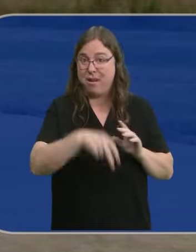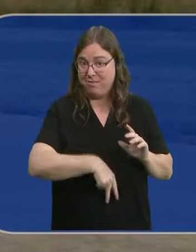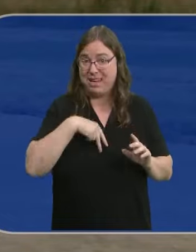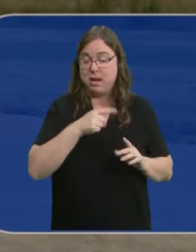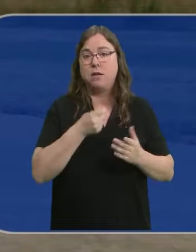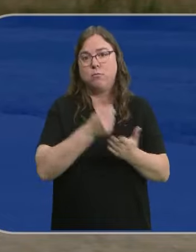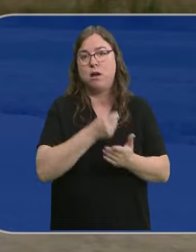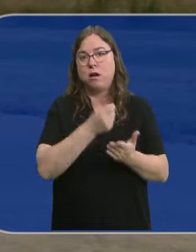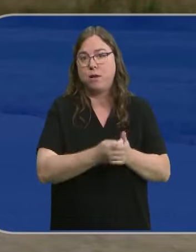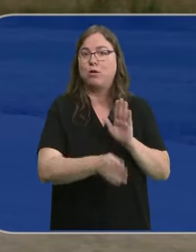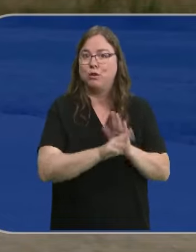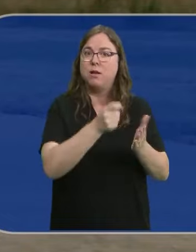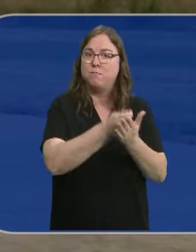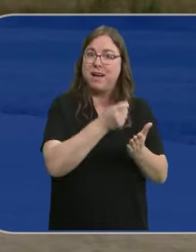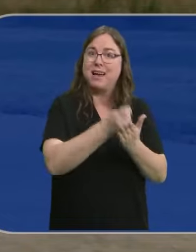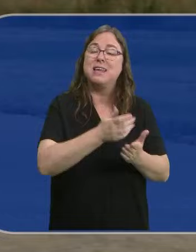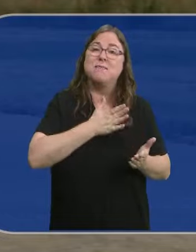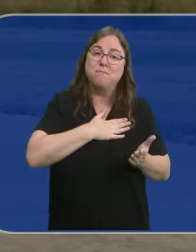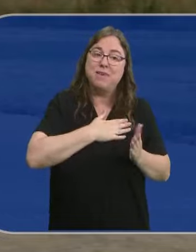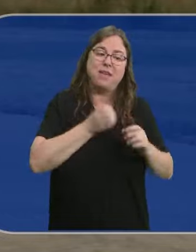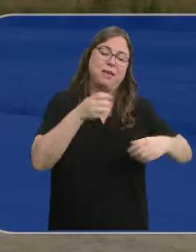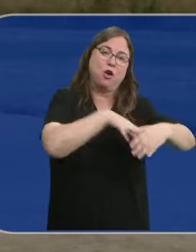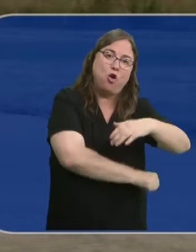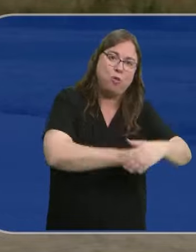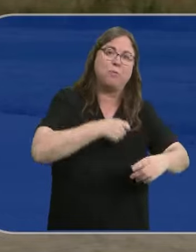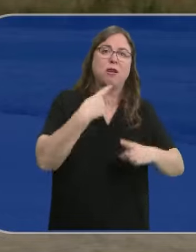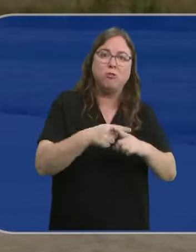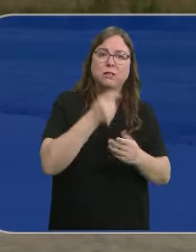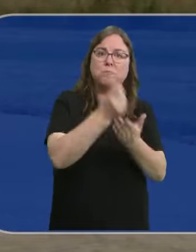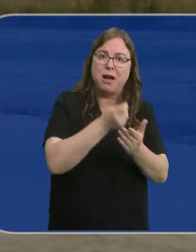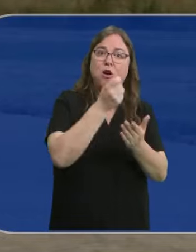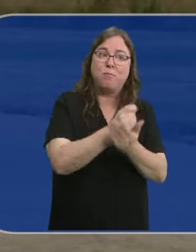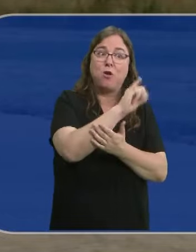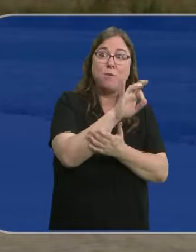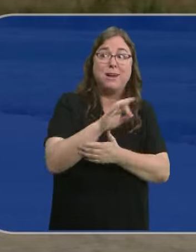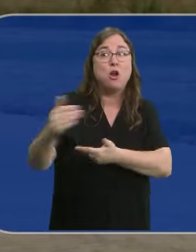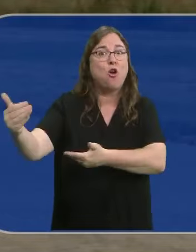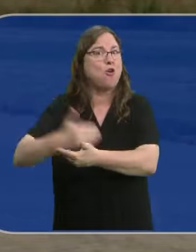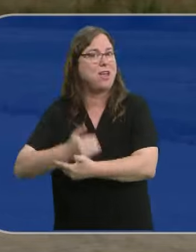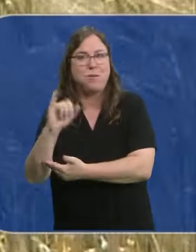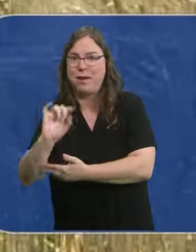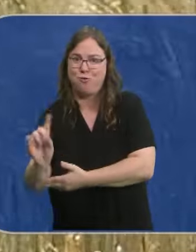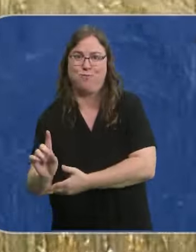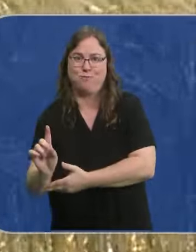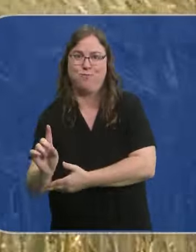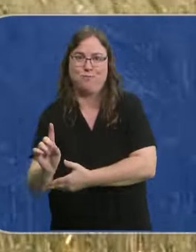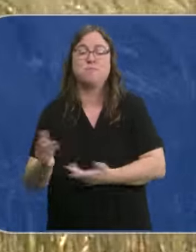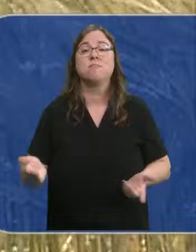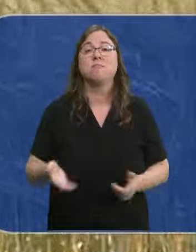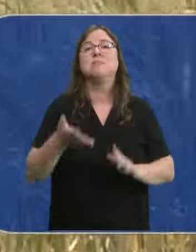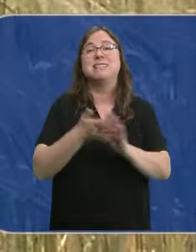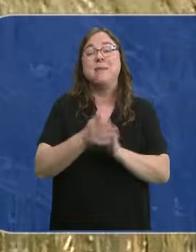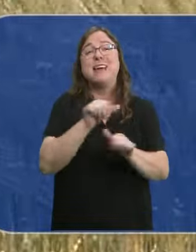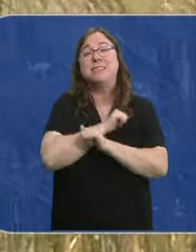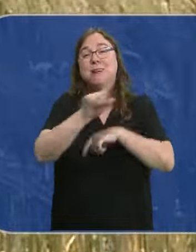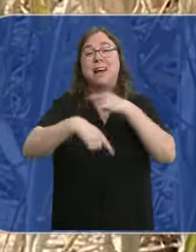ellos siguen pagando el IVA de sus impus y de sus inversiones, siguen pagando ese IVA, pero no cobran el IVA por sus productos. Y es que deben